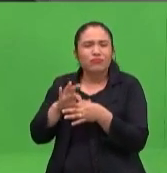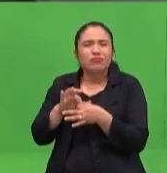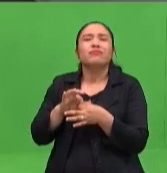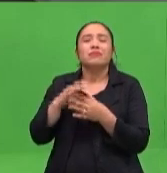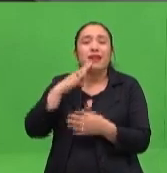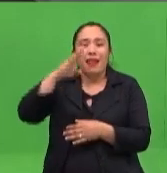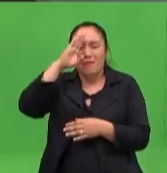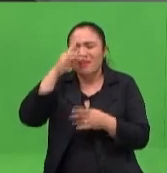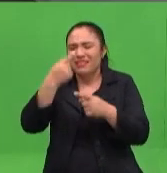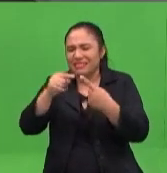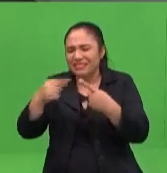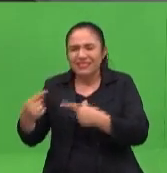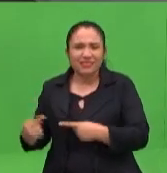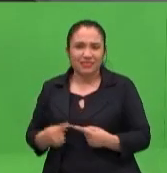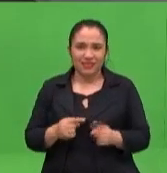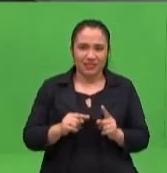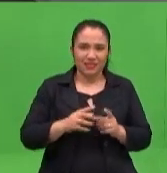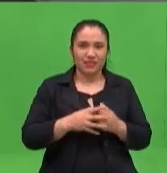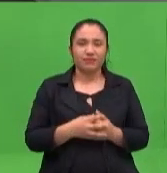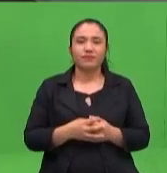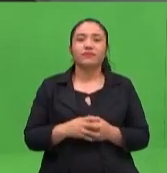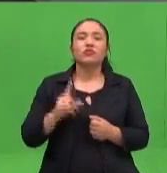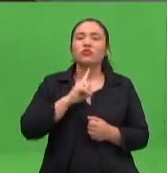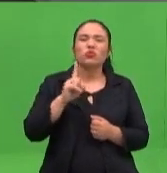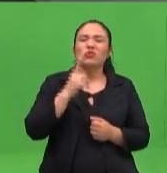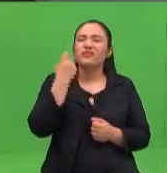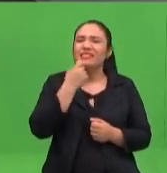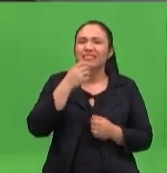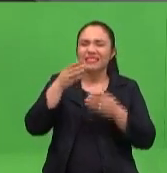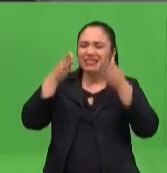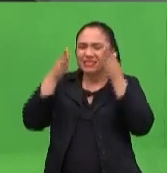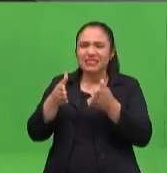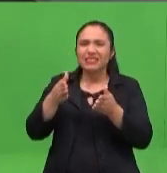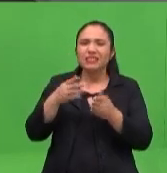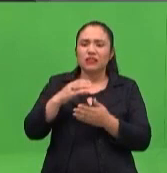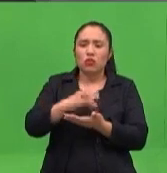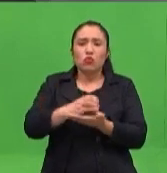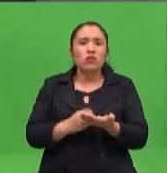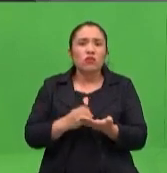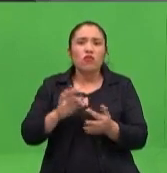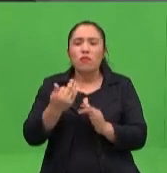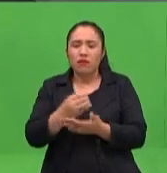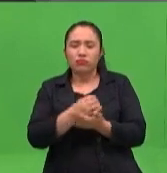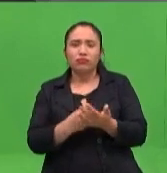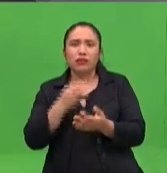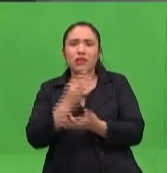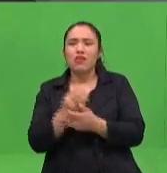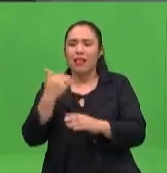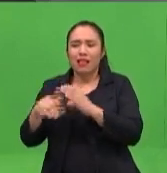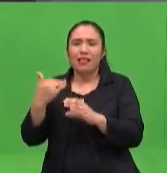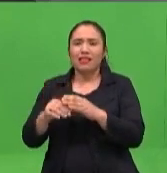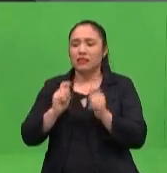aprendizajes que quizás no tienen que ver necesariamente con un currículum educativo, pero que dan